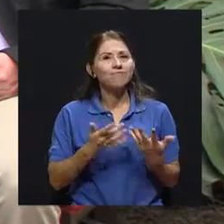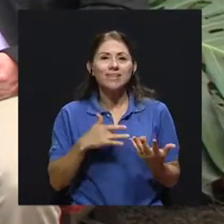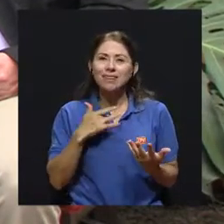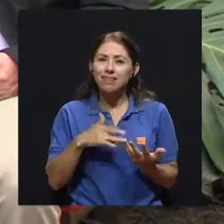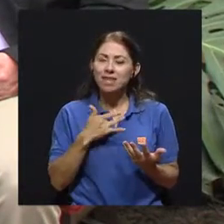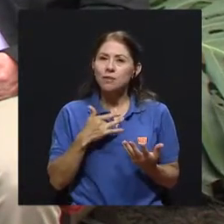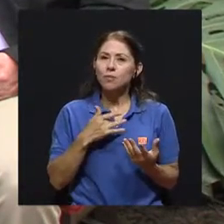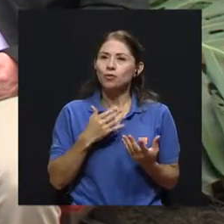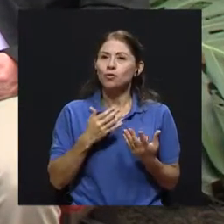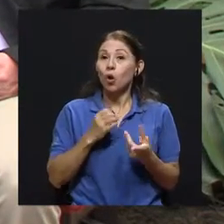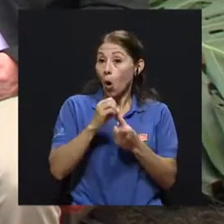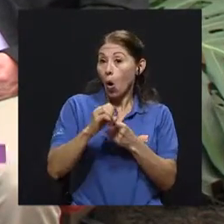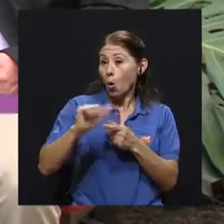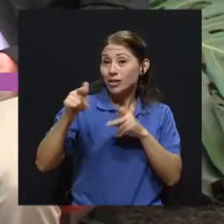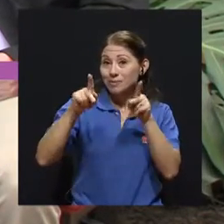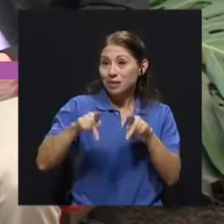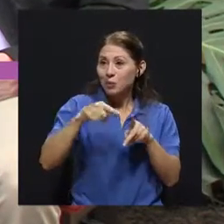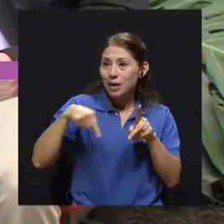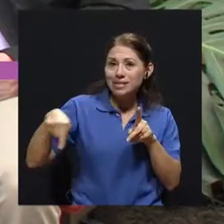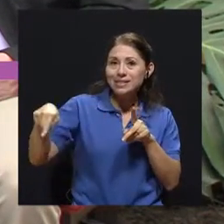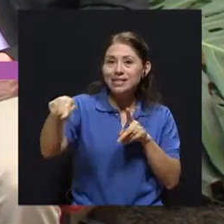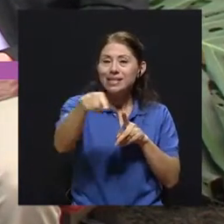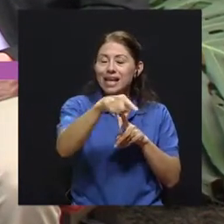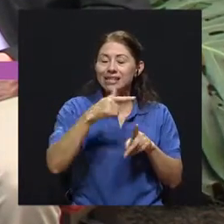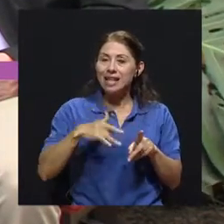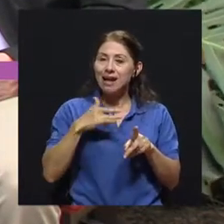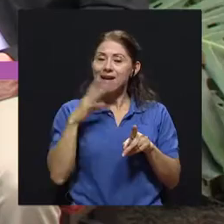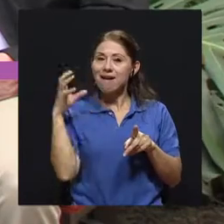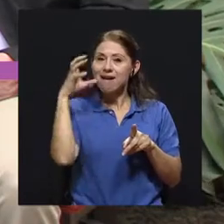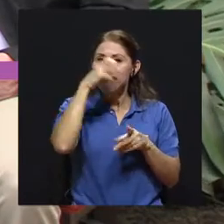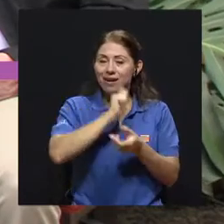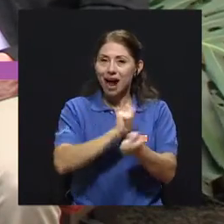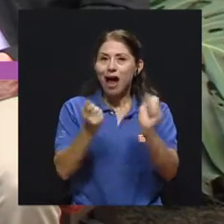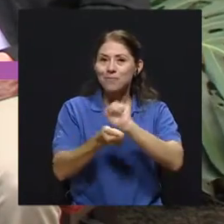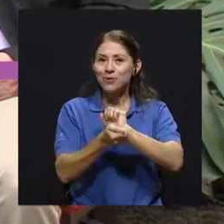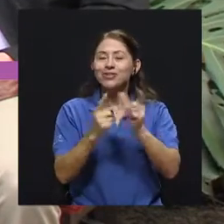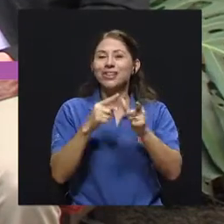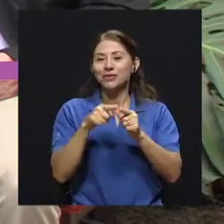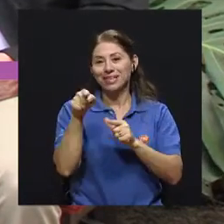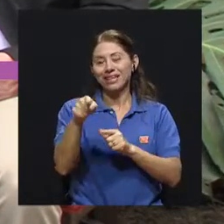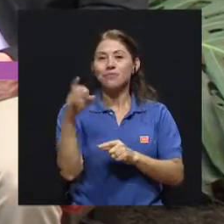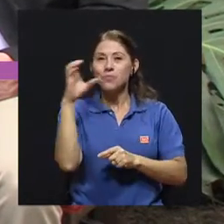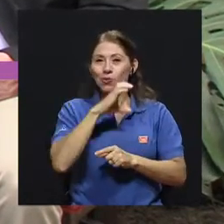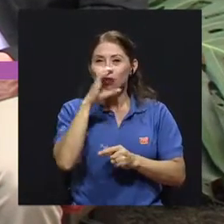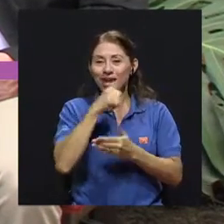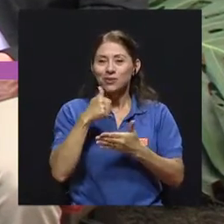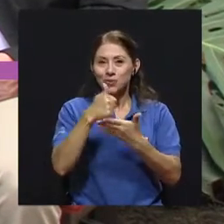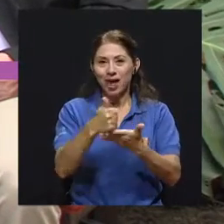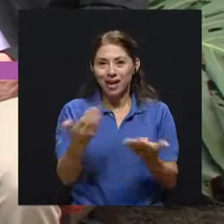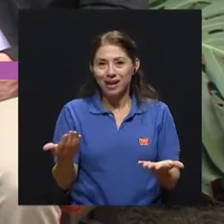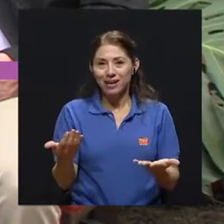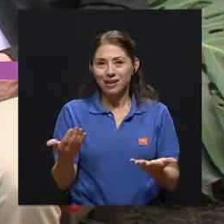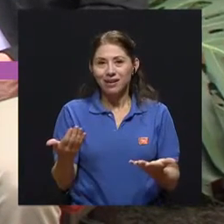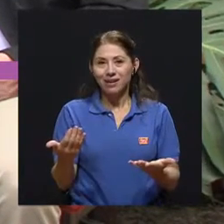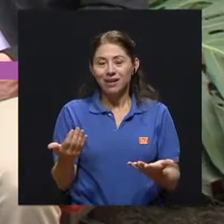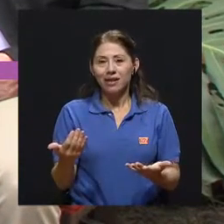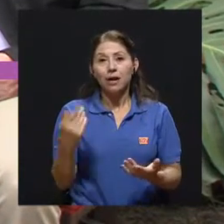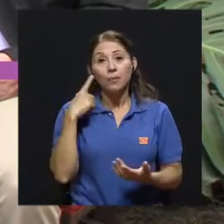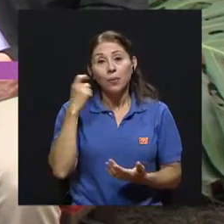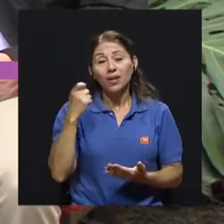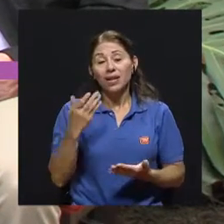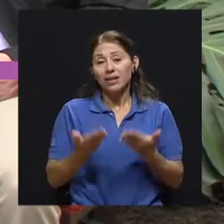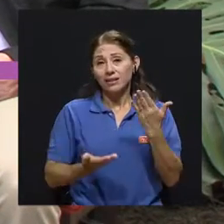quienes nos rodean están notando cambios en esa línea, se busque ayuda. Porque puede ser de que,